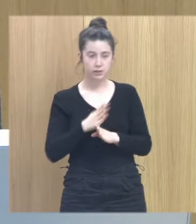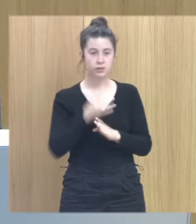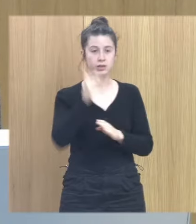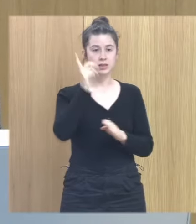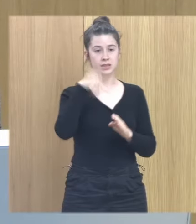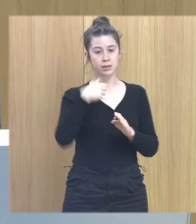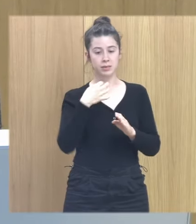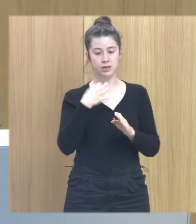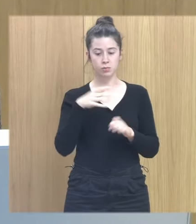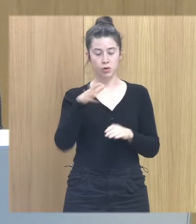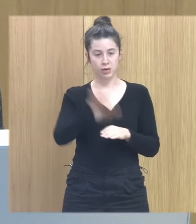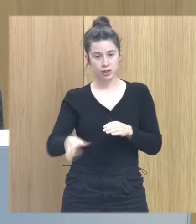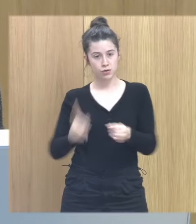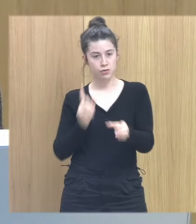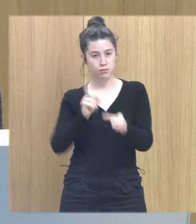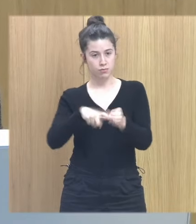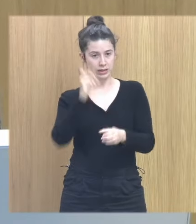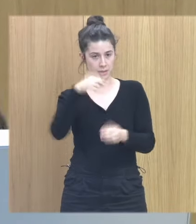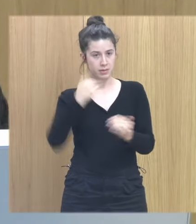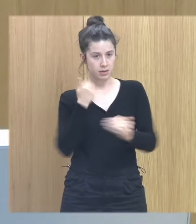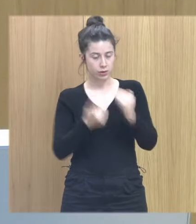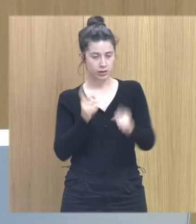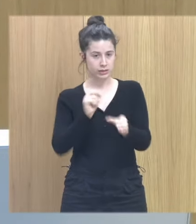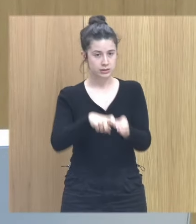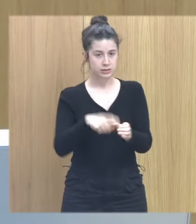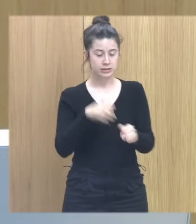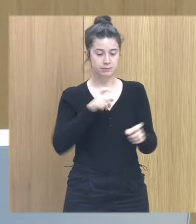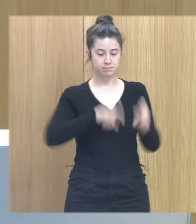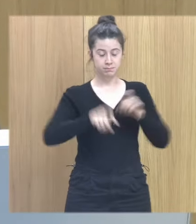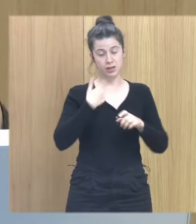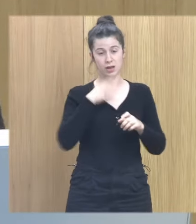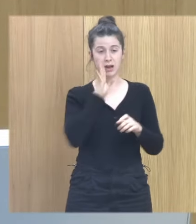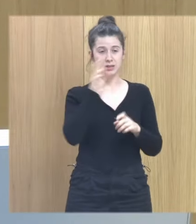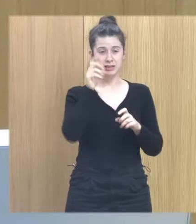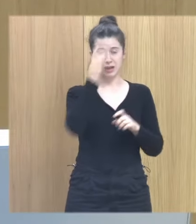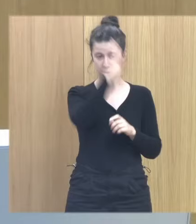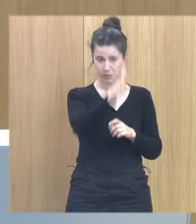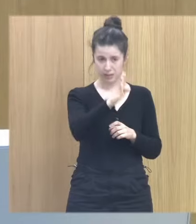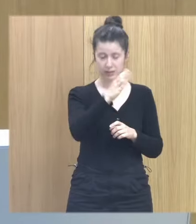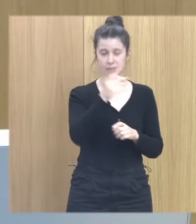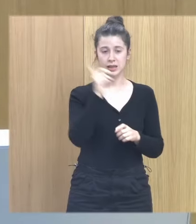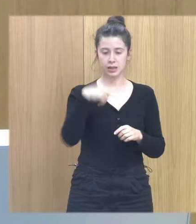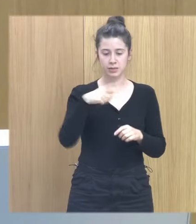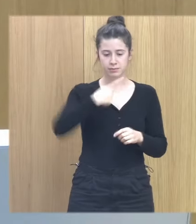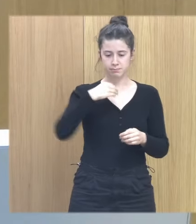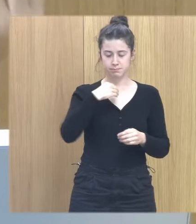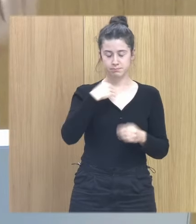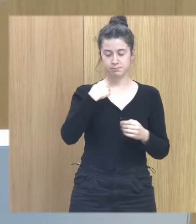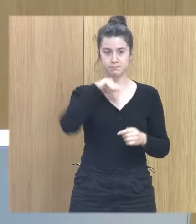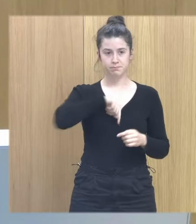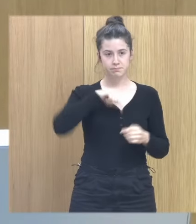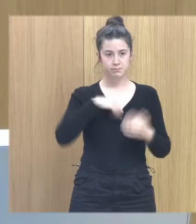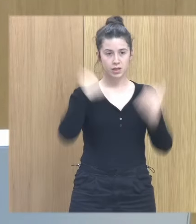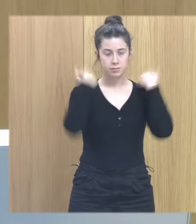parte al niño o a la niña de esa ocultación y de esa planificación. Volvemos a la ambivalencia, volvemos a sentirnos responsables de no haberlo